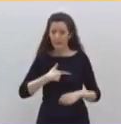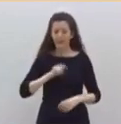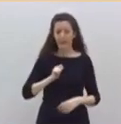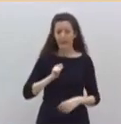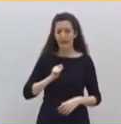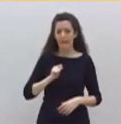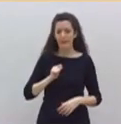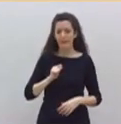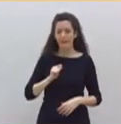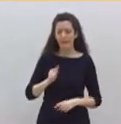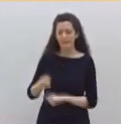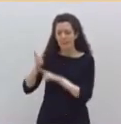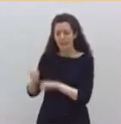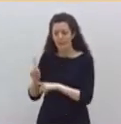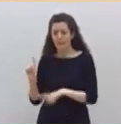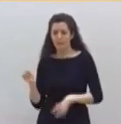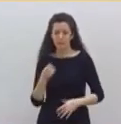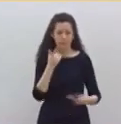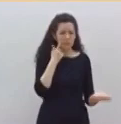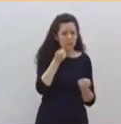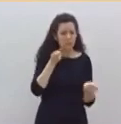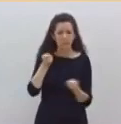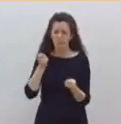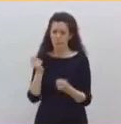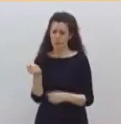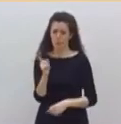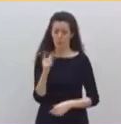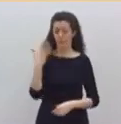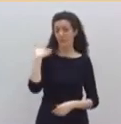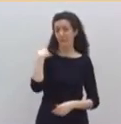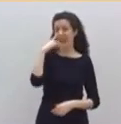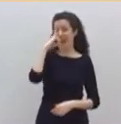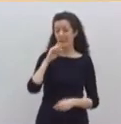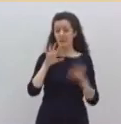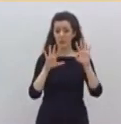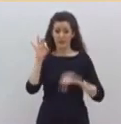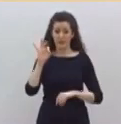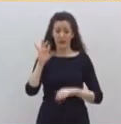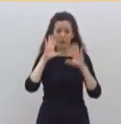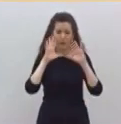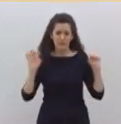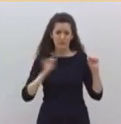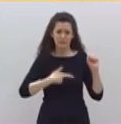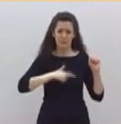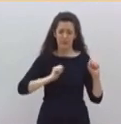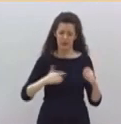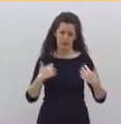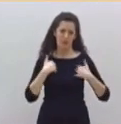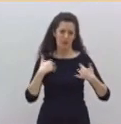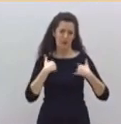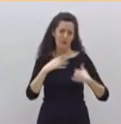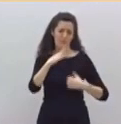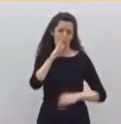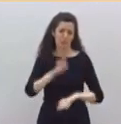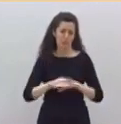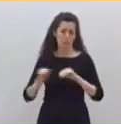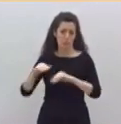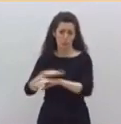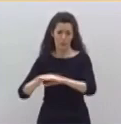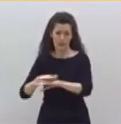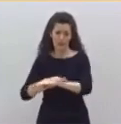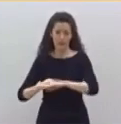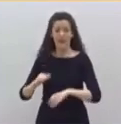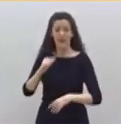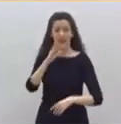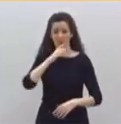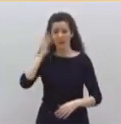cuerpo en los 90 con ustedes como para empañar su intachable trayectoria pública. No queremos ser Winston